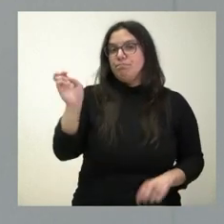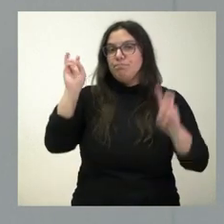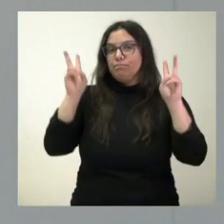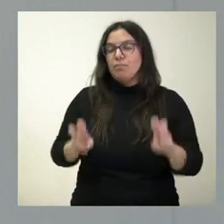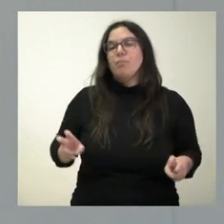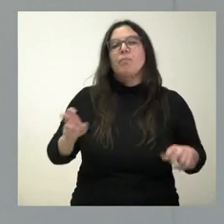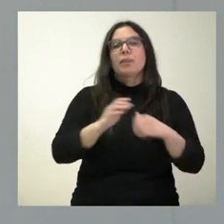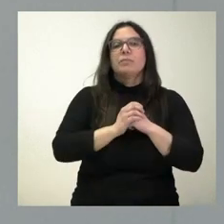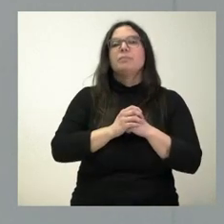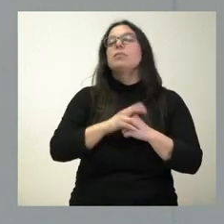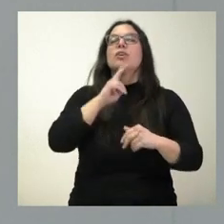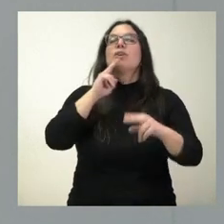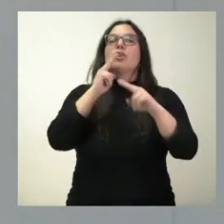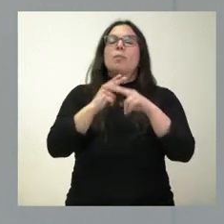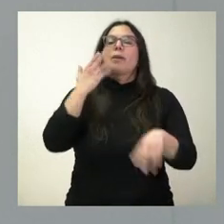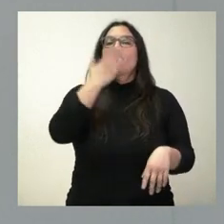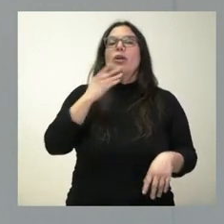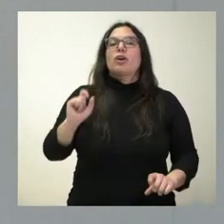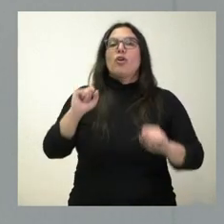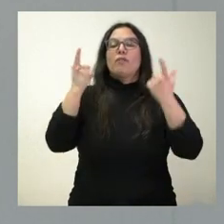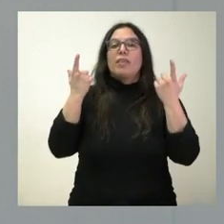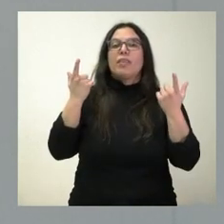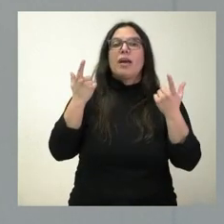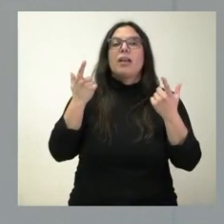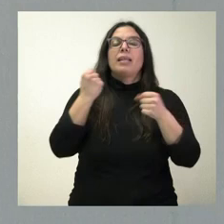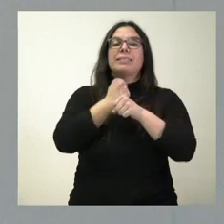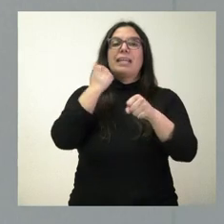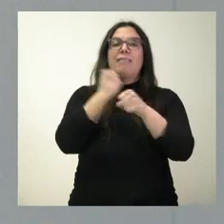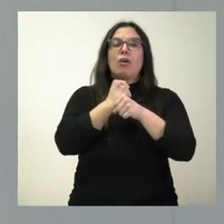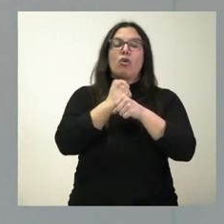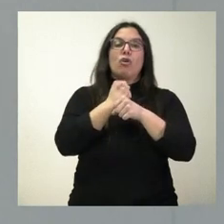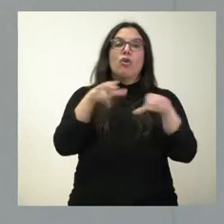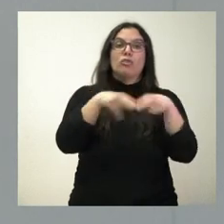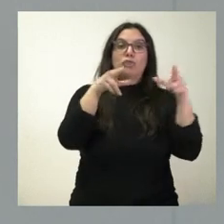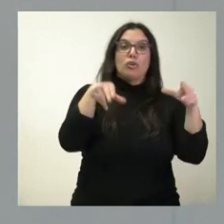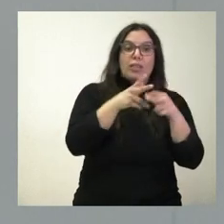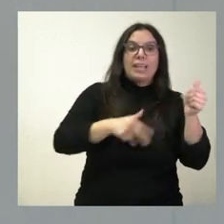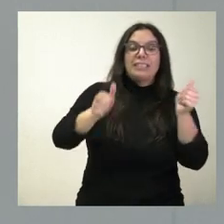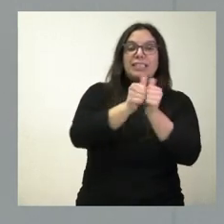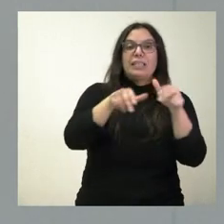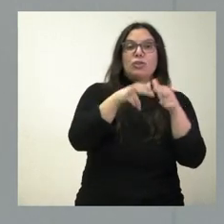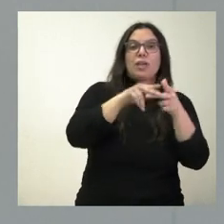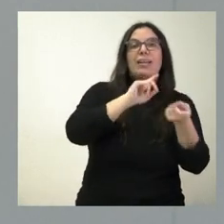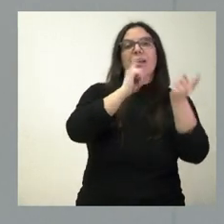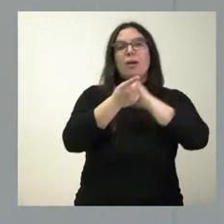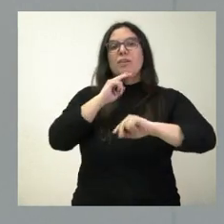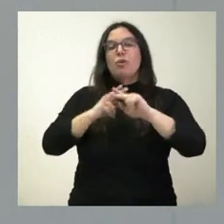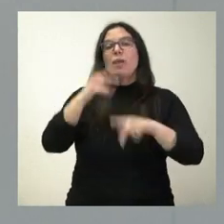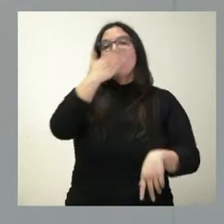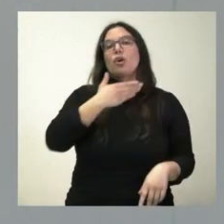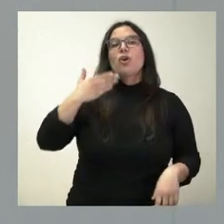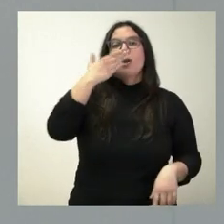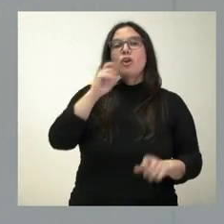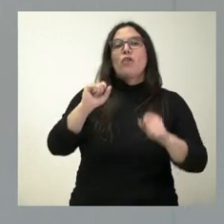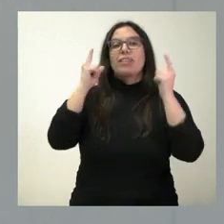se modifica la denominación del Colegio Oficial de Diplomados de Trabajo Social y Asistentes Sociales, que pasa a denominarse Colegio Oficial de